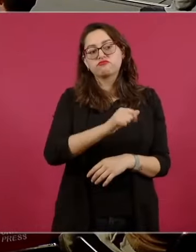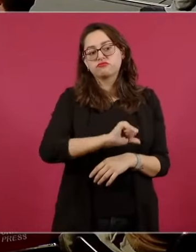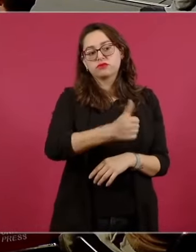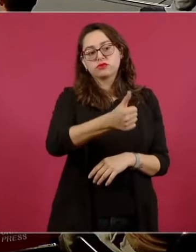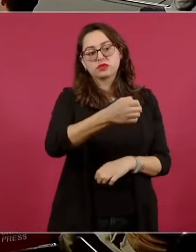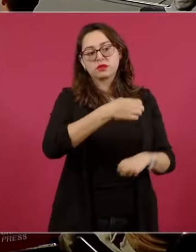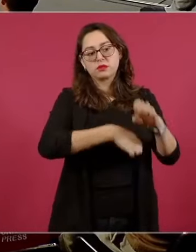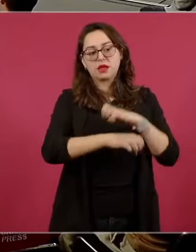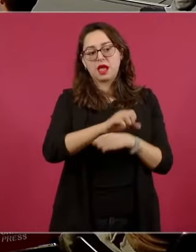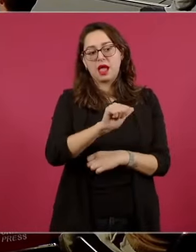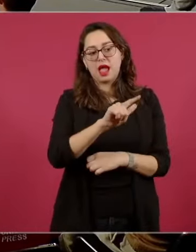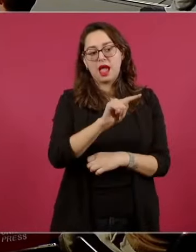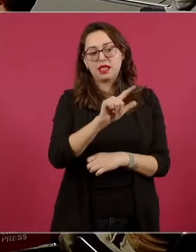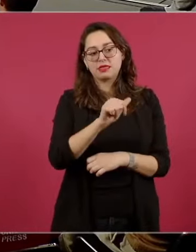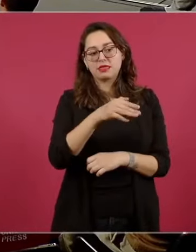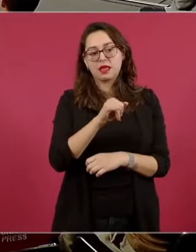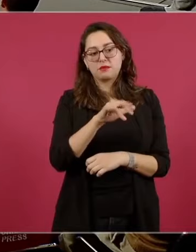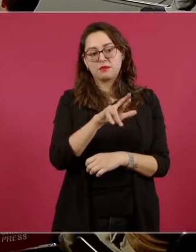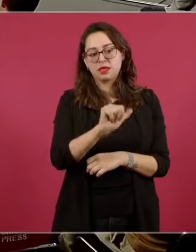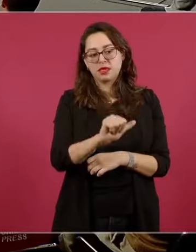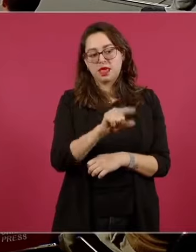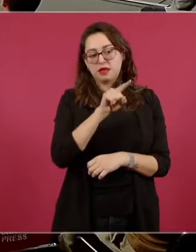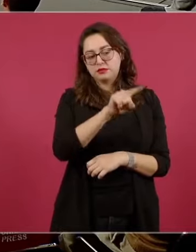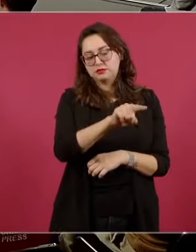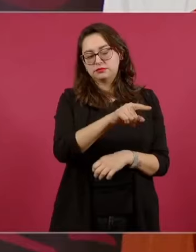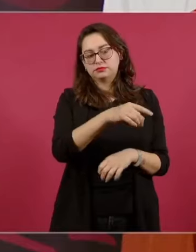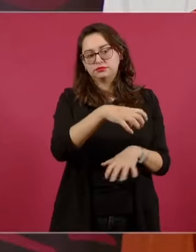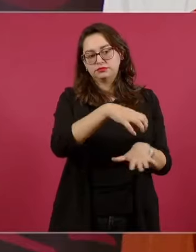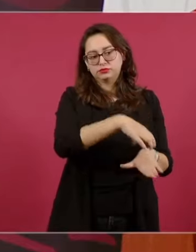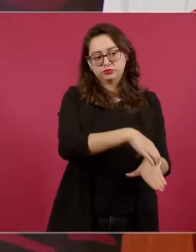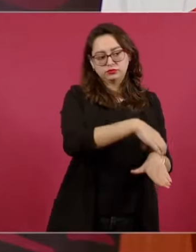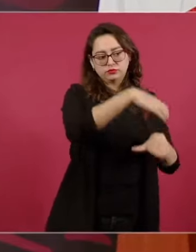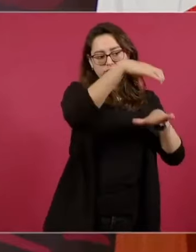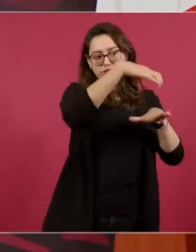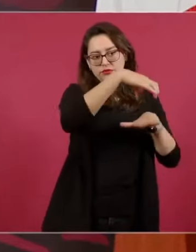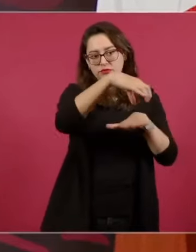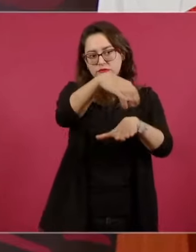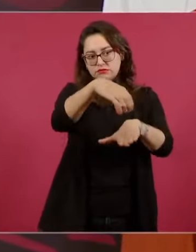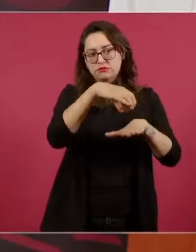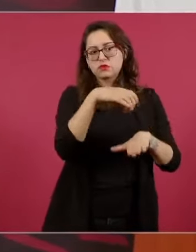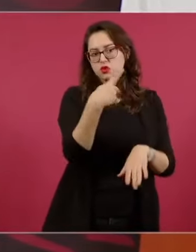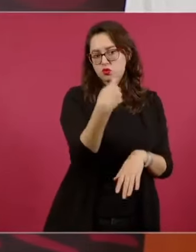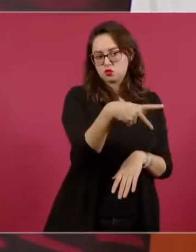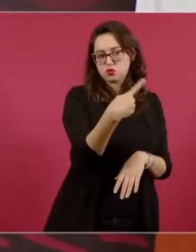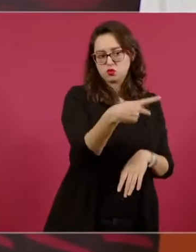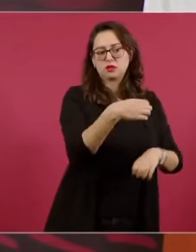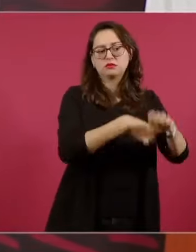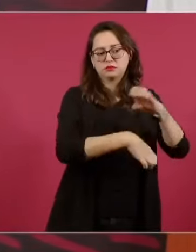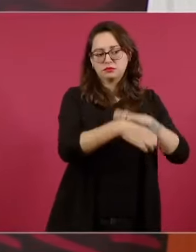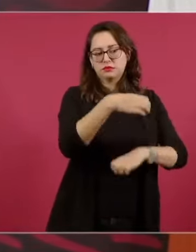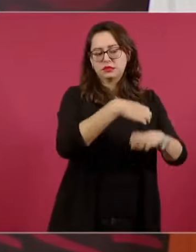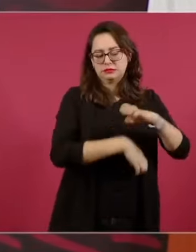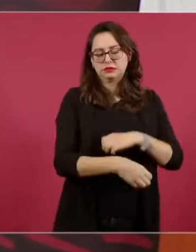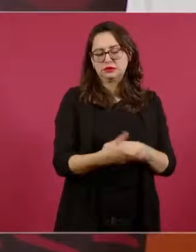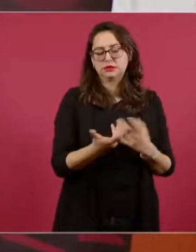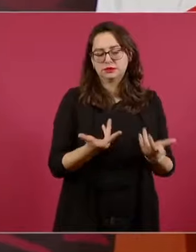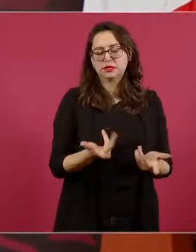que ya murió el señor, y sus hijos siguen en lo mismo, pero tenían ya máquinas